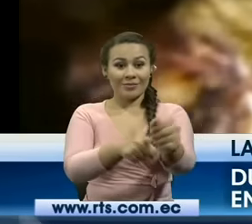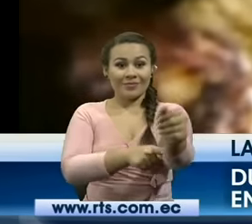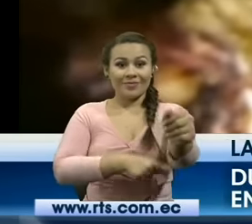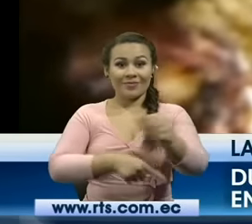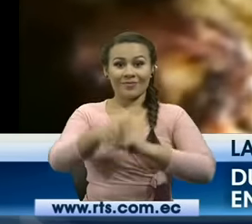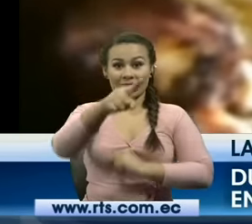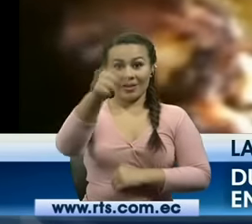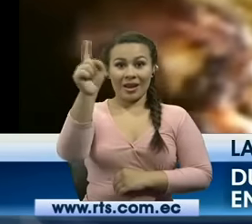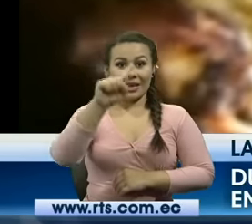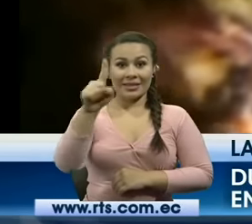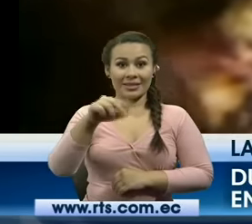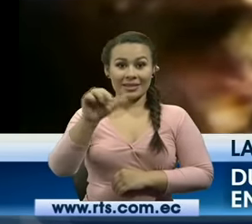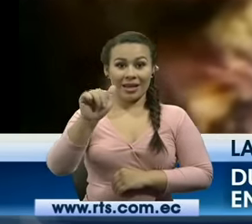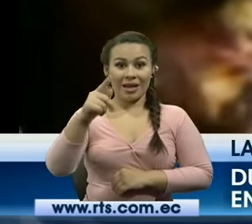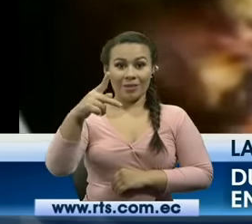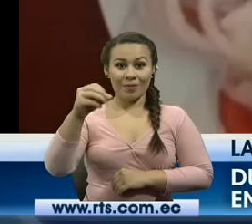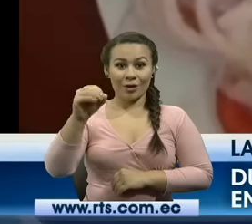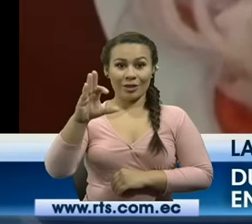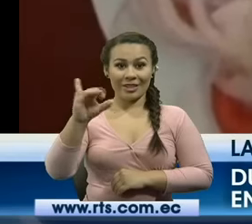del cantón zapotillo